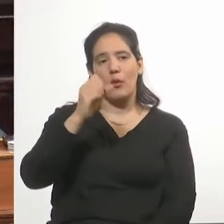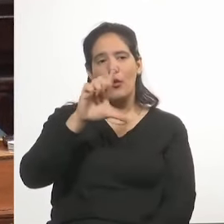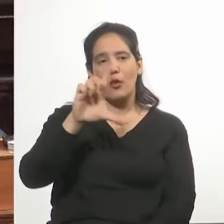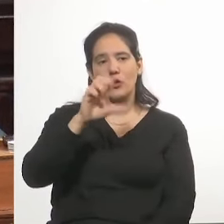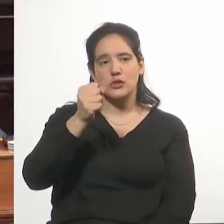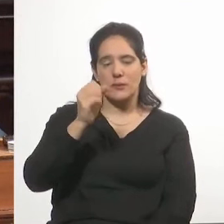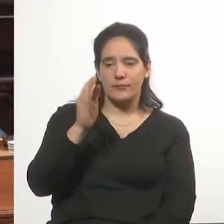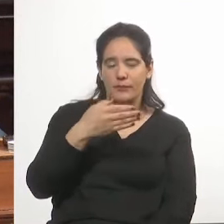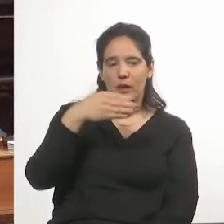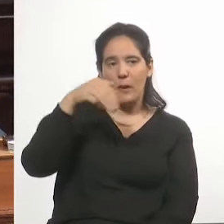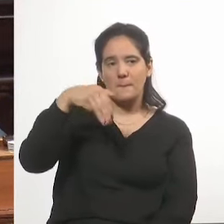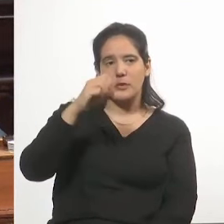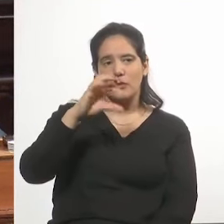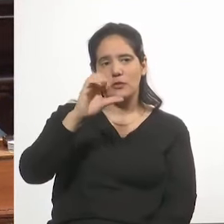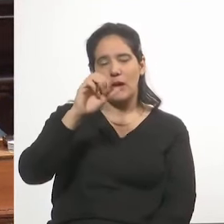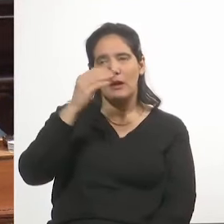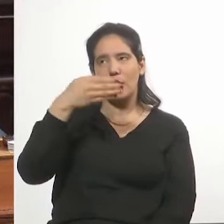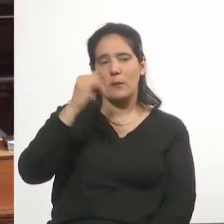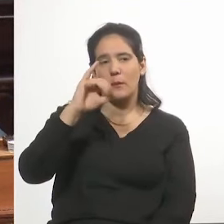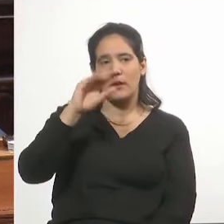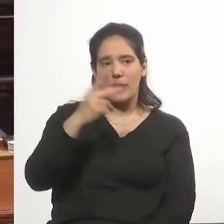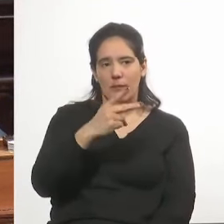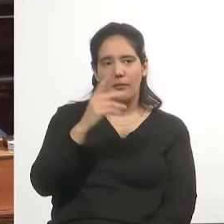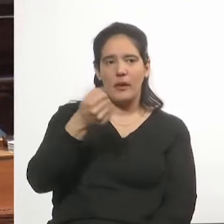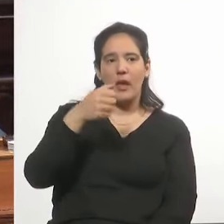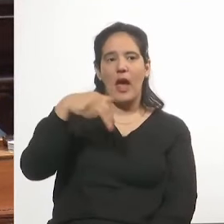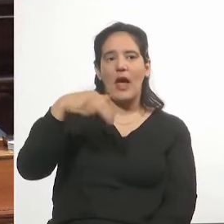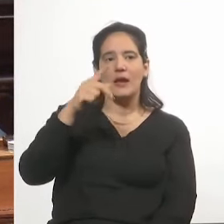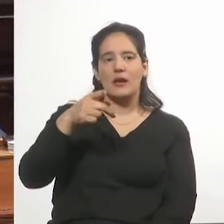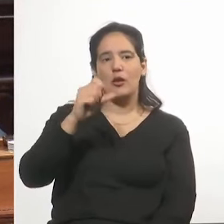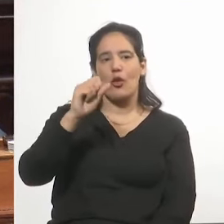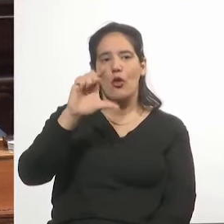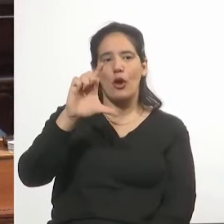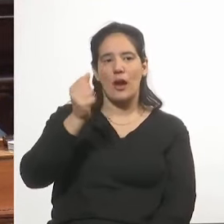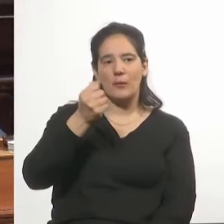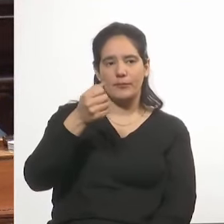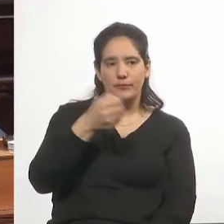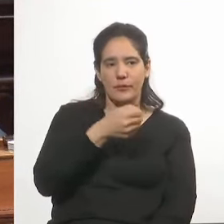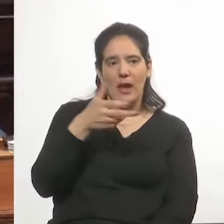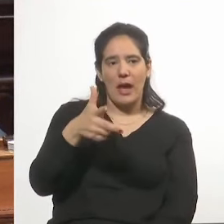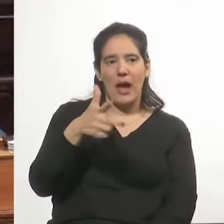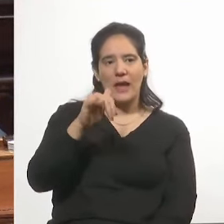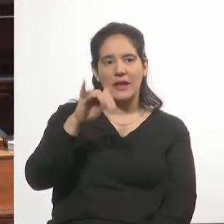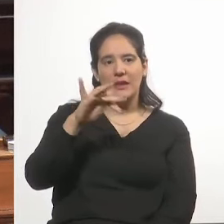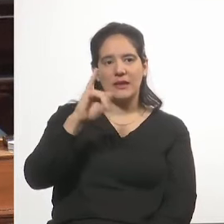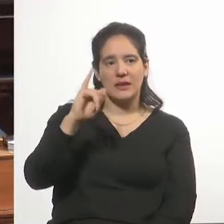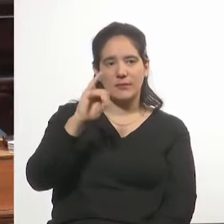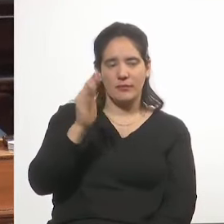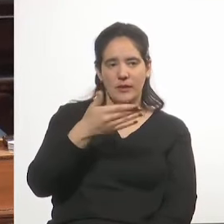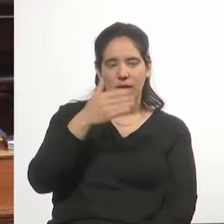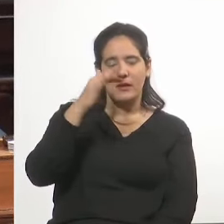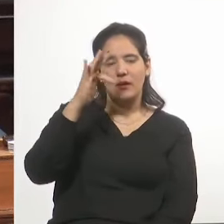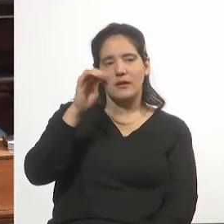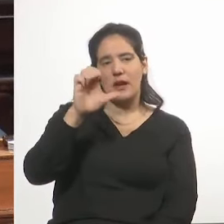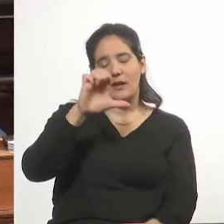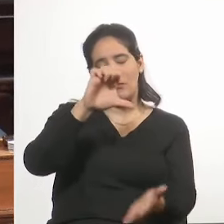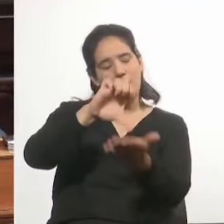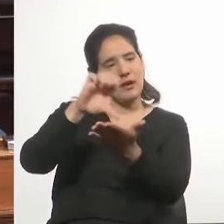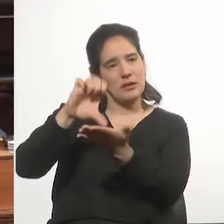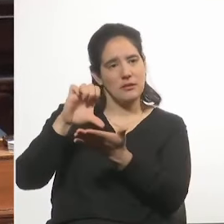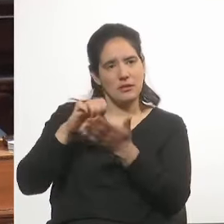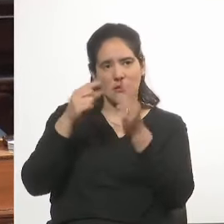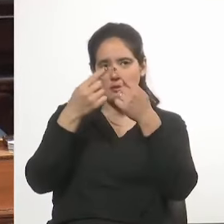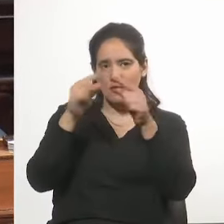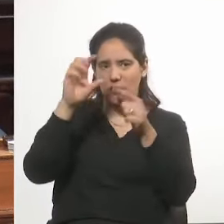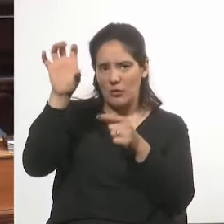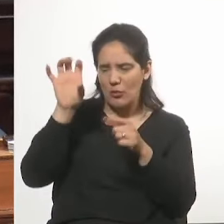Mozambique, Angola, Haití, Sinaí, y también donde sin